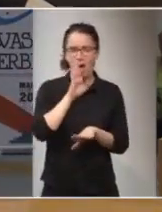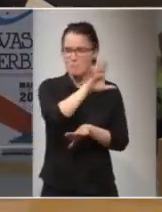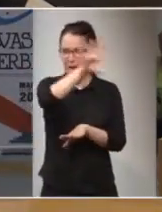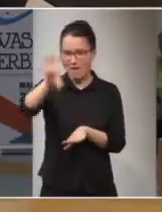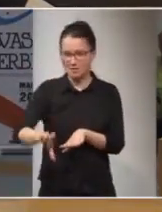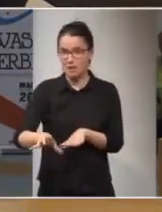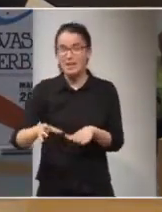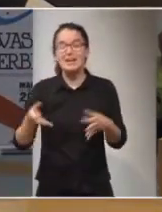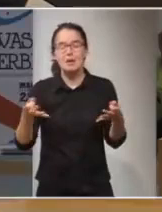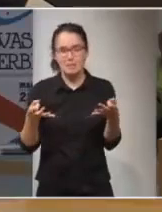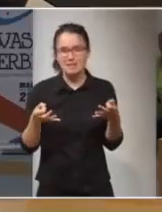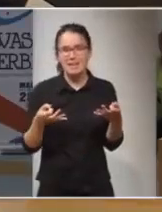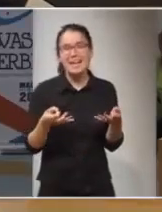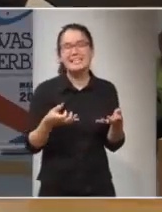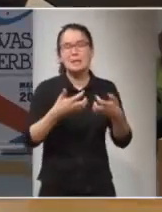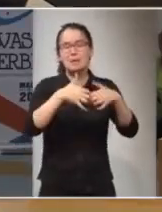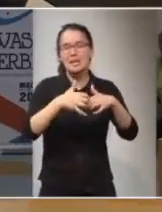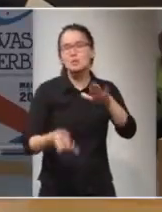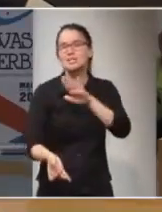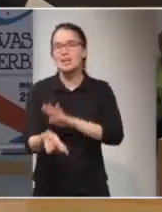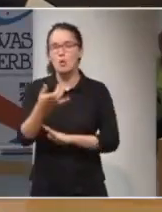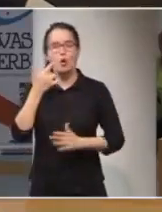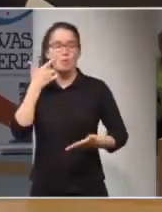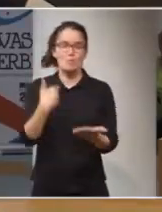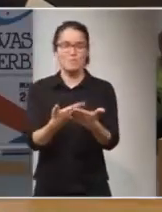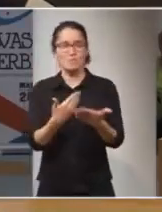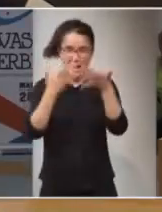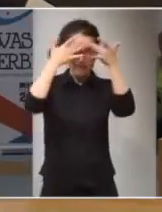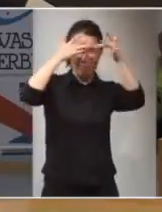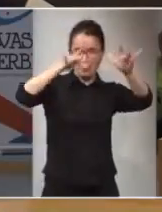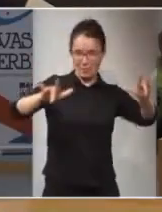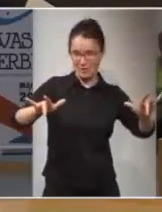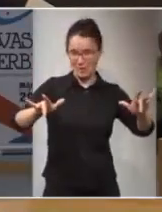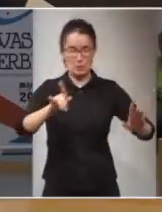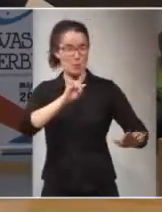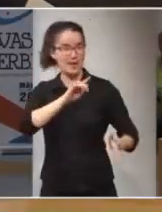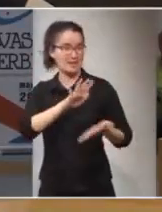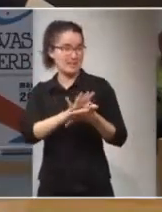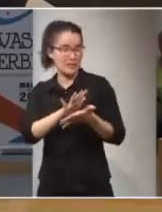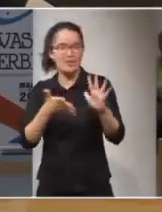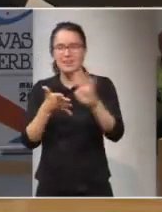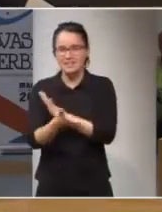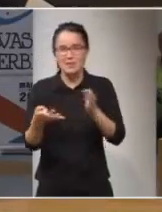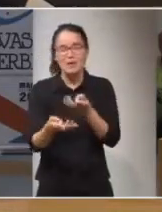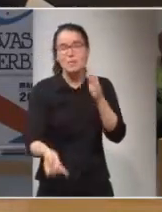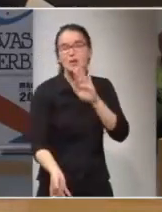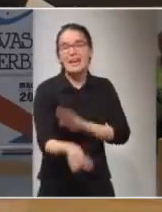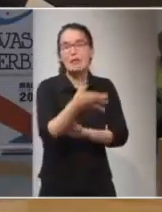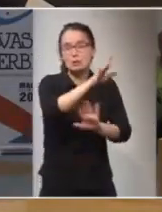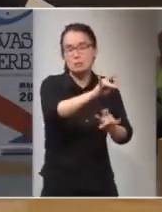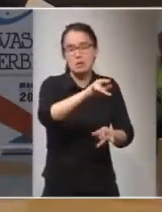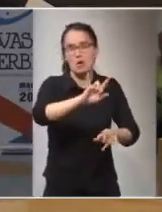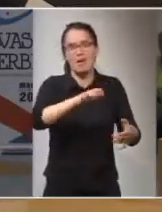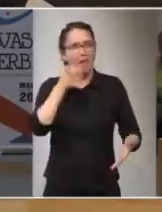mecanismo se creó para justificar conciencias, es decir, crearlo pero no